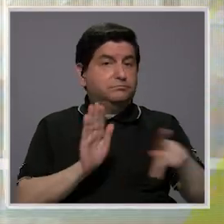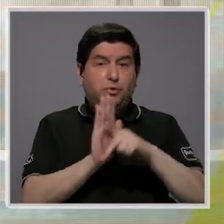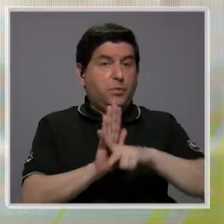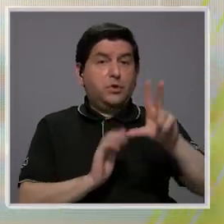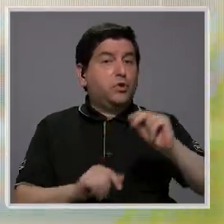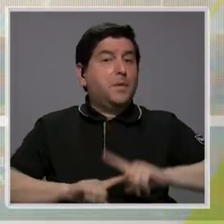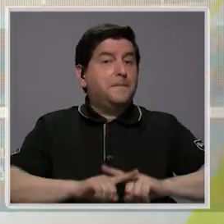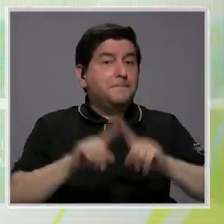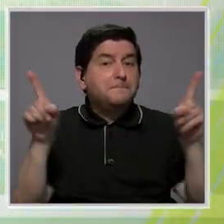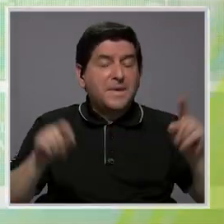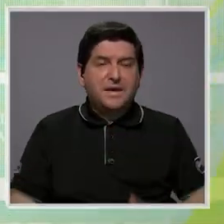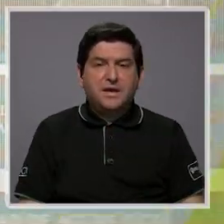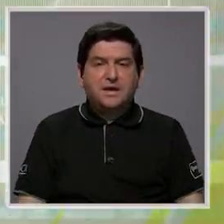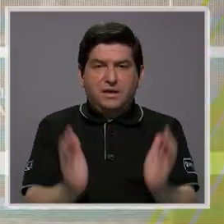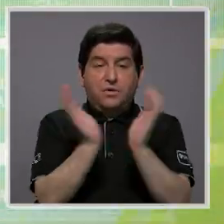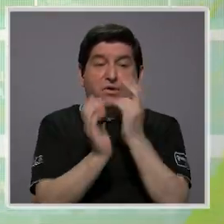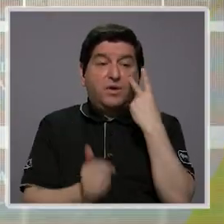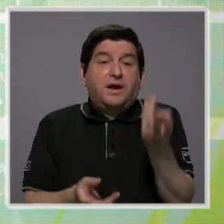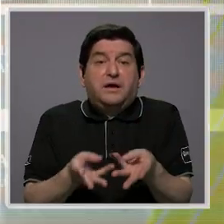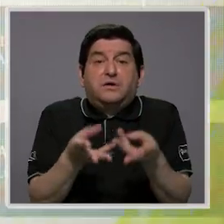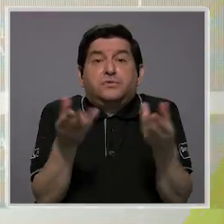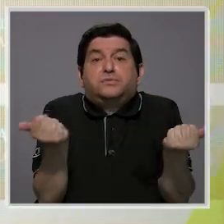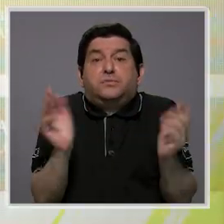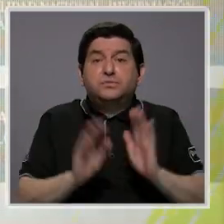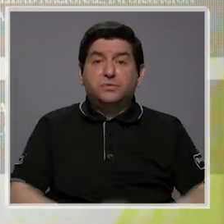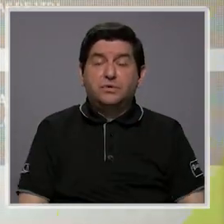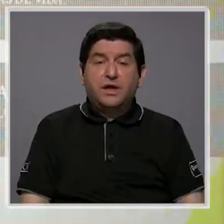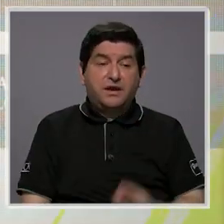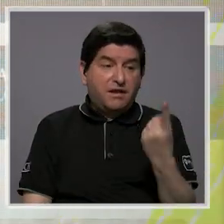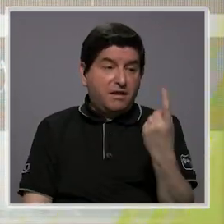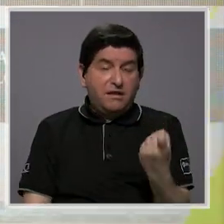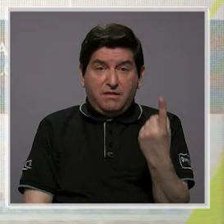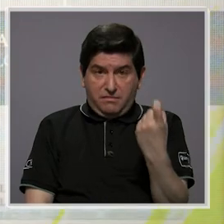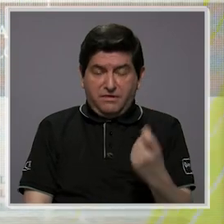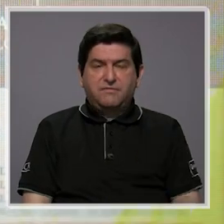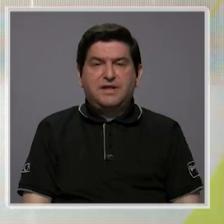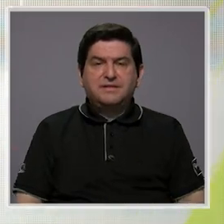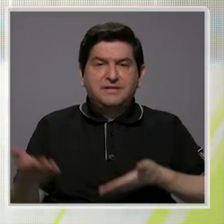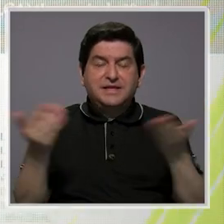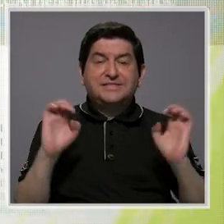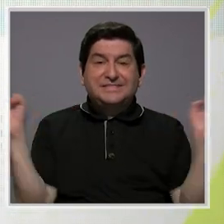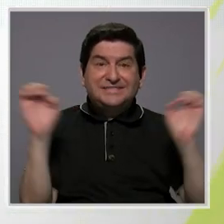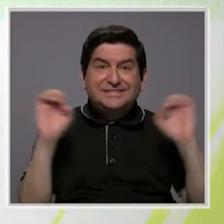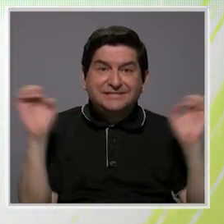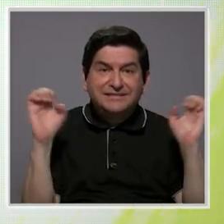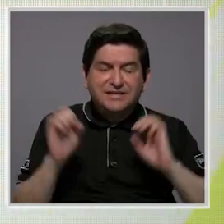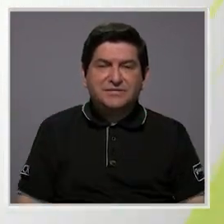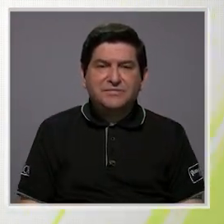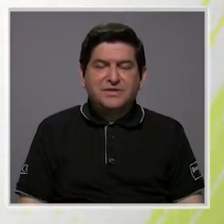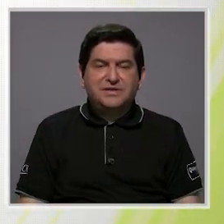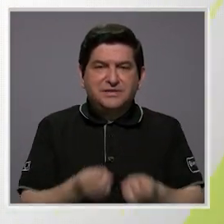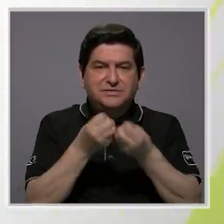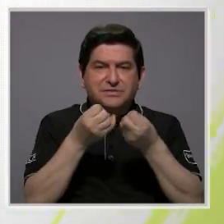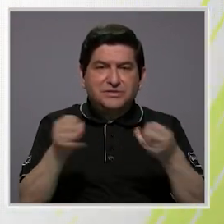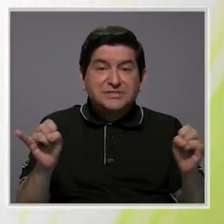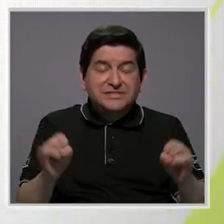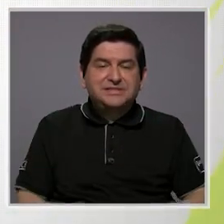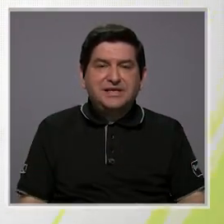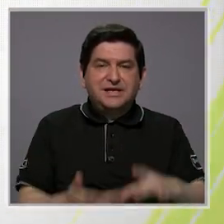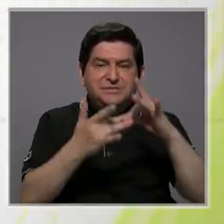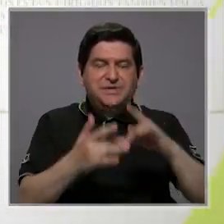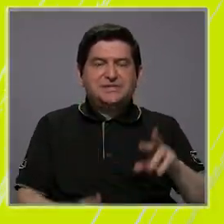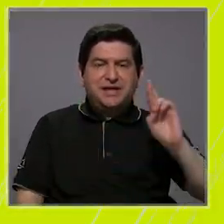prohibido, pero entonces la caja tiene que ver cómo resuelve el faltante. Imagínense ustedes un servicio de emergencias sin radiólogo, sin